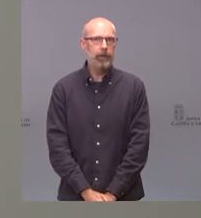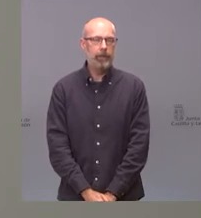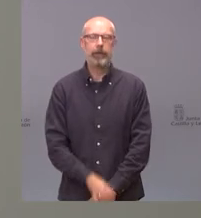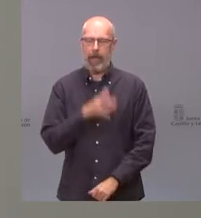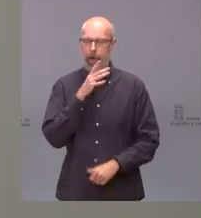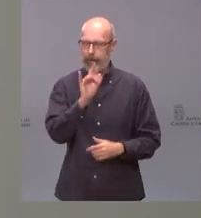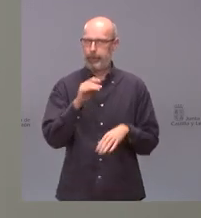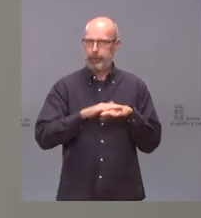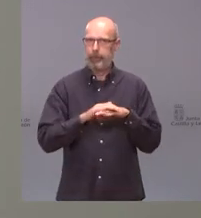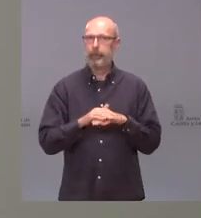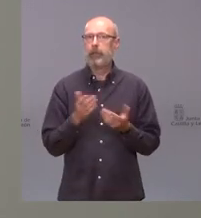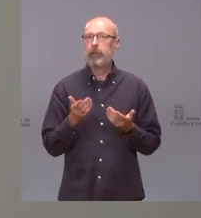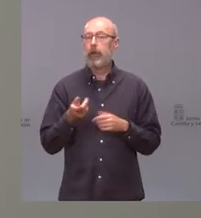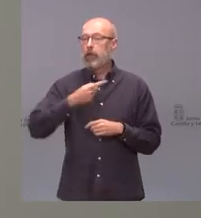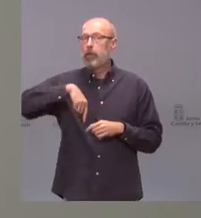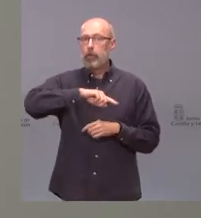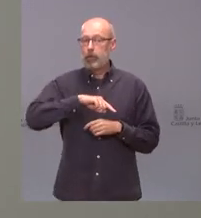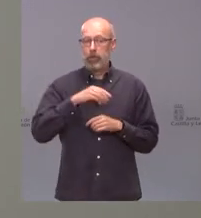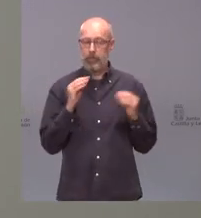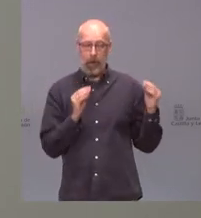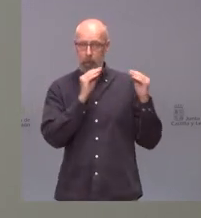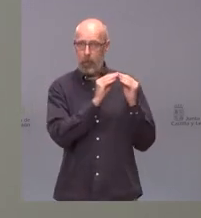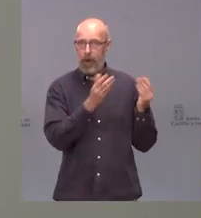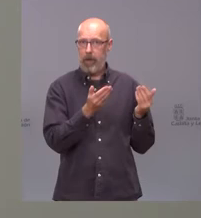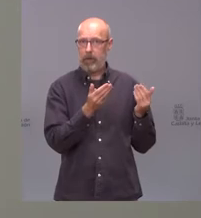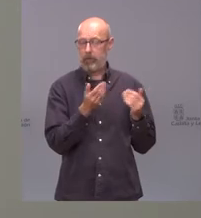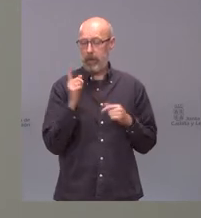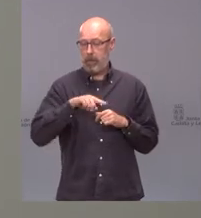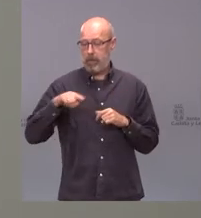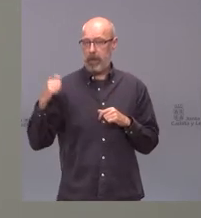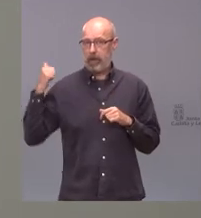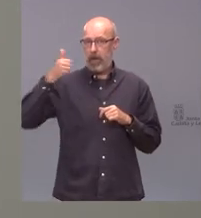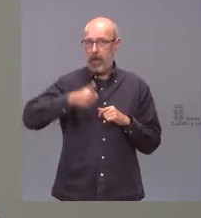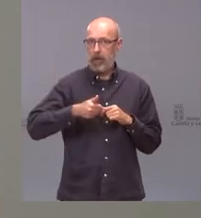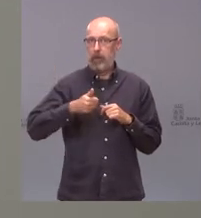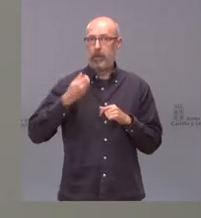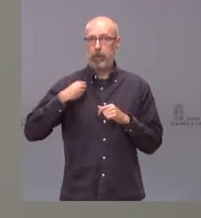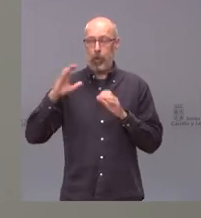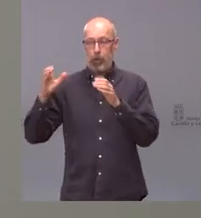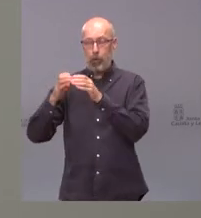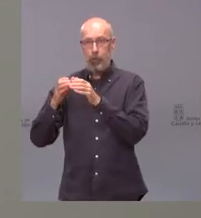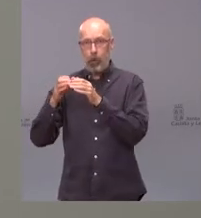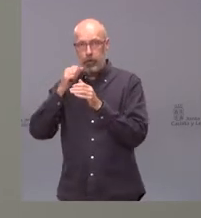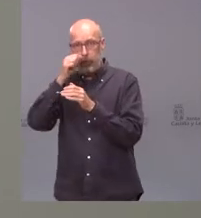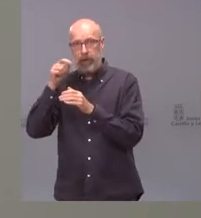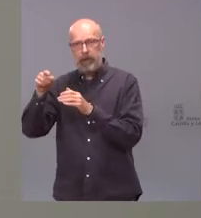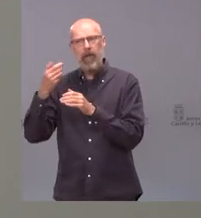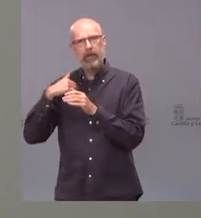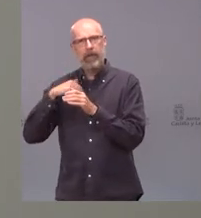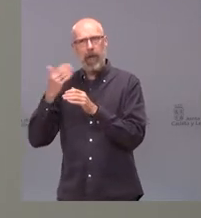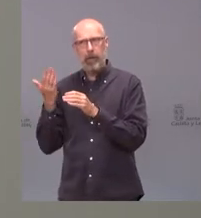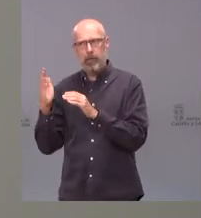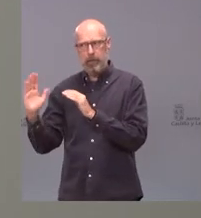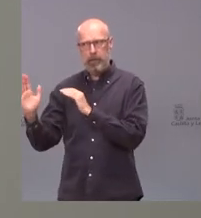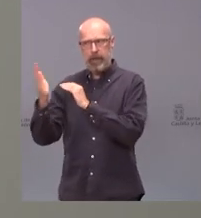si nosotros mantenemos la misma postura de hace unos meses cuando el Partido Socialista ya presentó esta